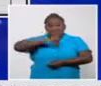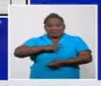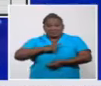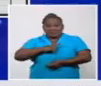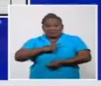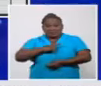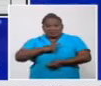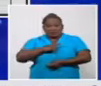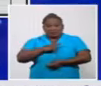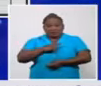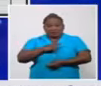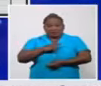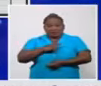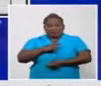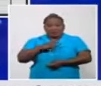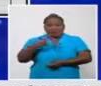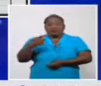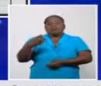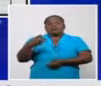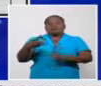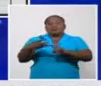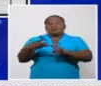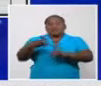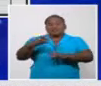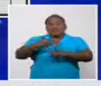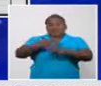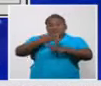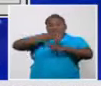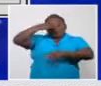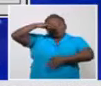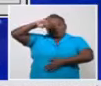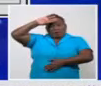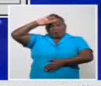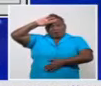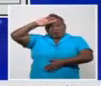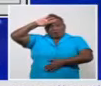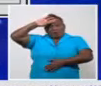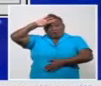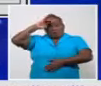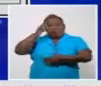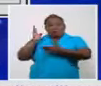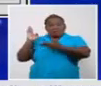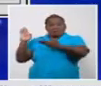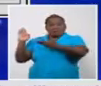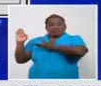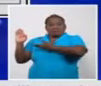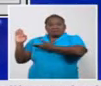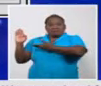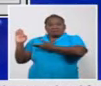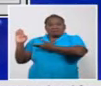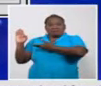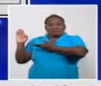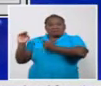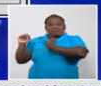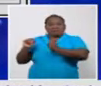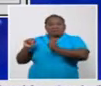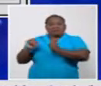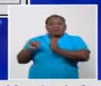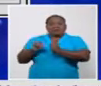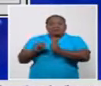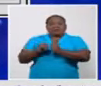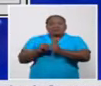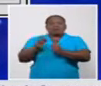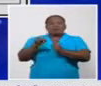le sigue Santiago de Cuba que Guamá se ha ido a un primer lugar después de Santiago y la